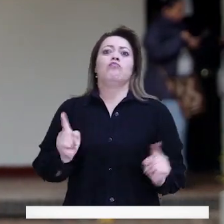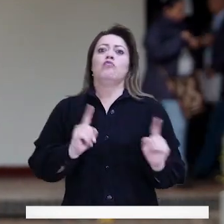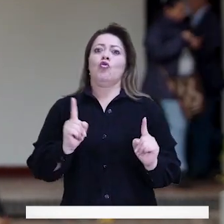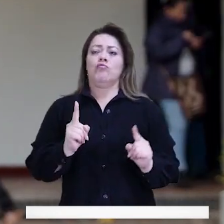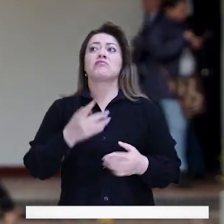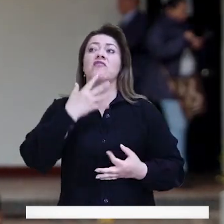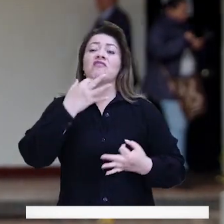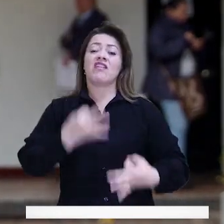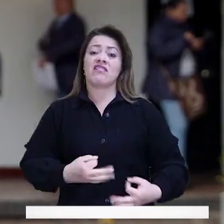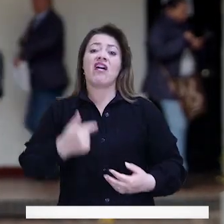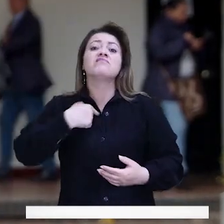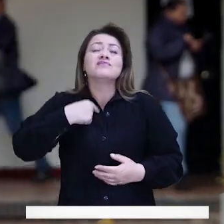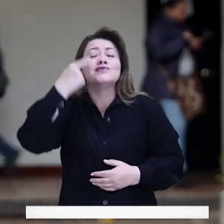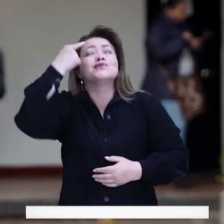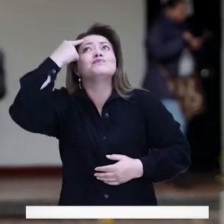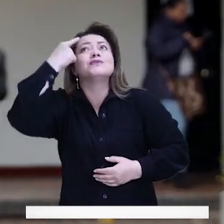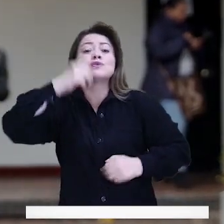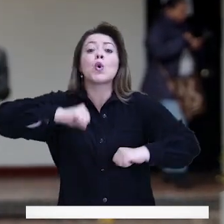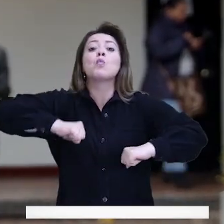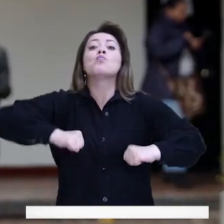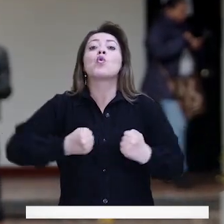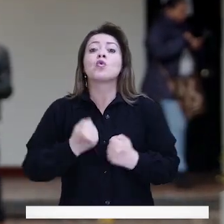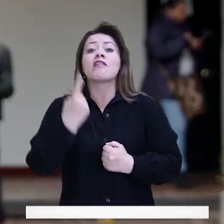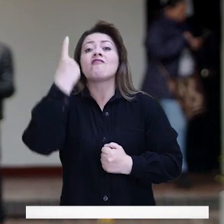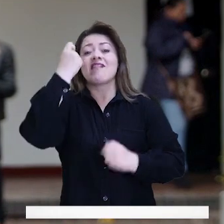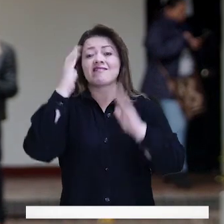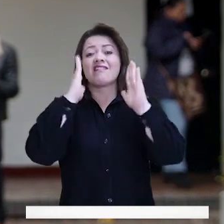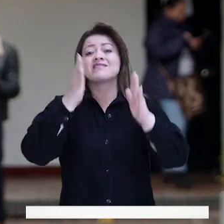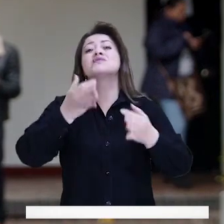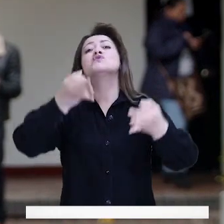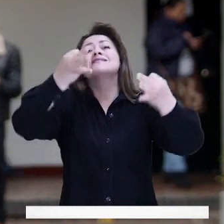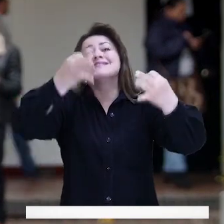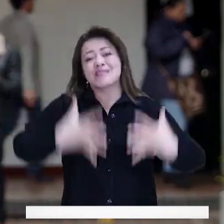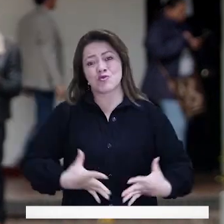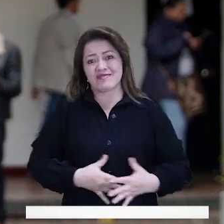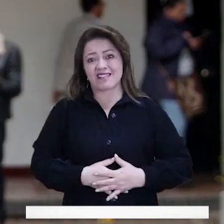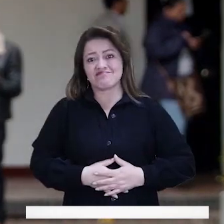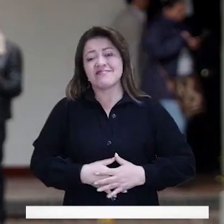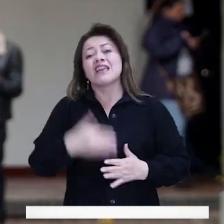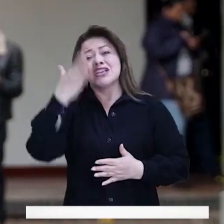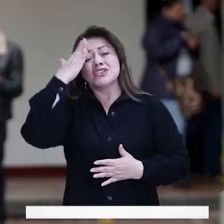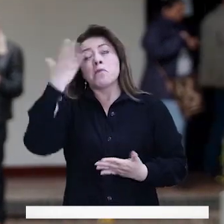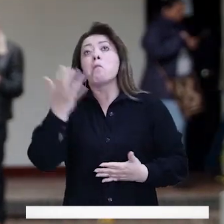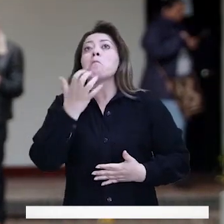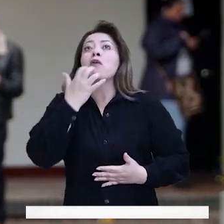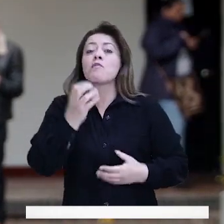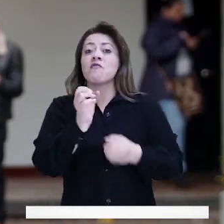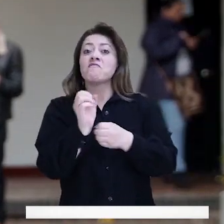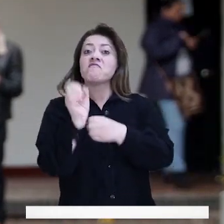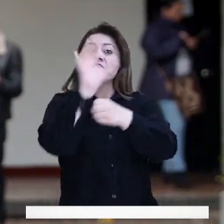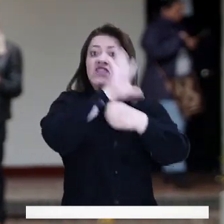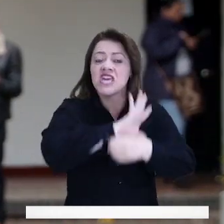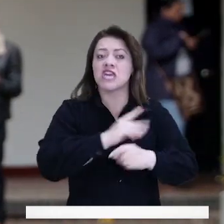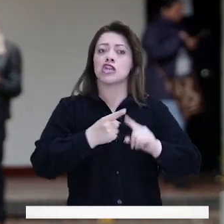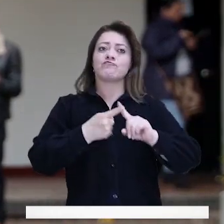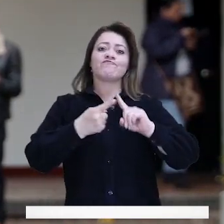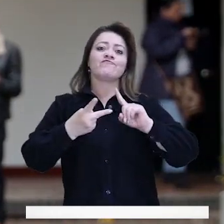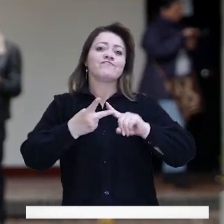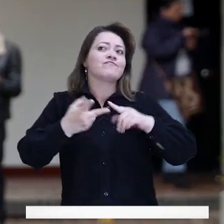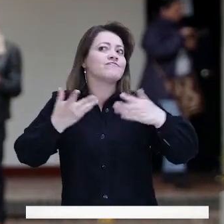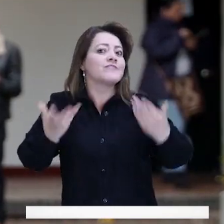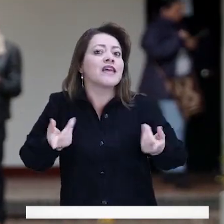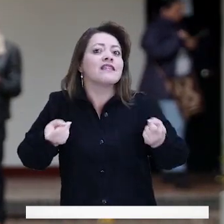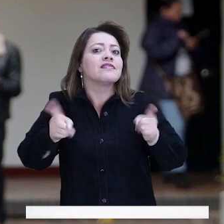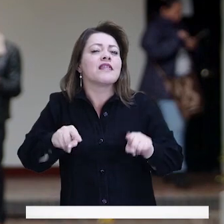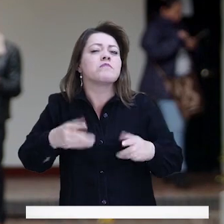ha desmejorado su tema de seguridad, obviamente hay muchos factores, yo creo que el tema de la pandemia nos afectó,